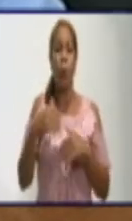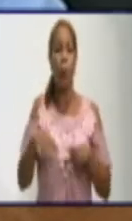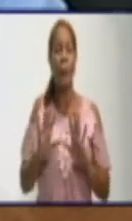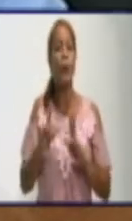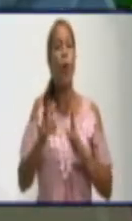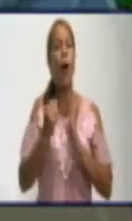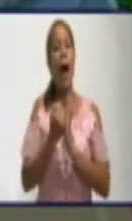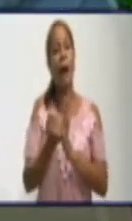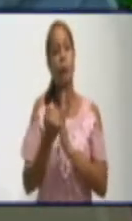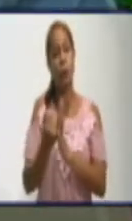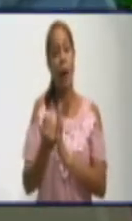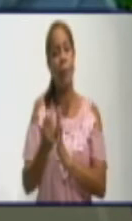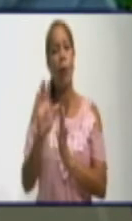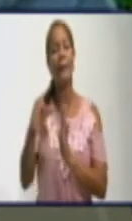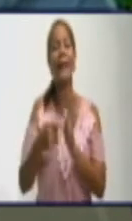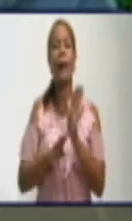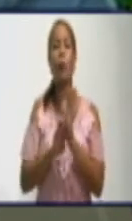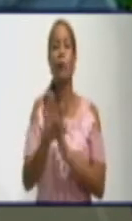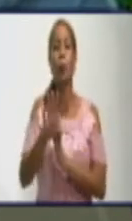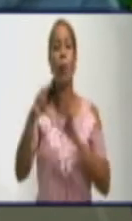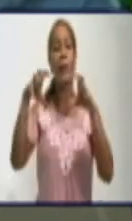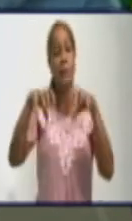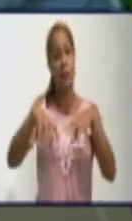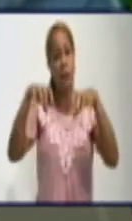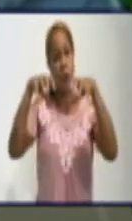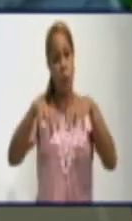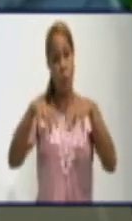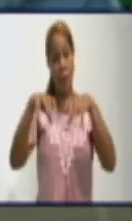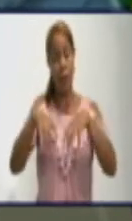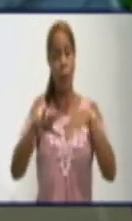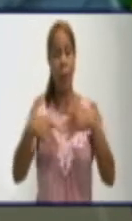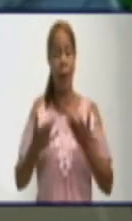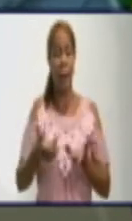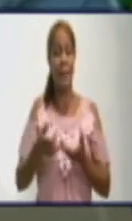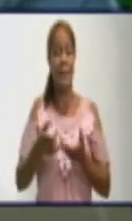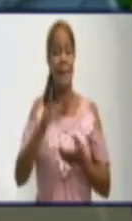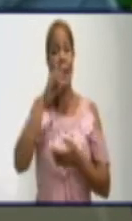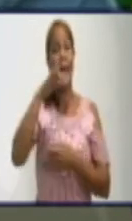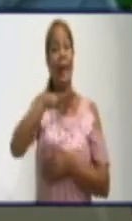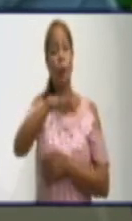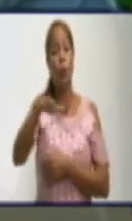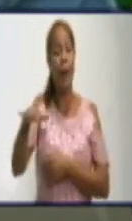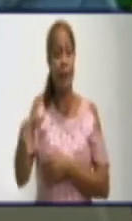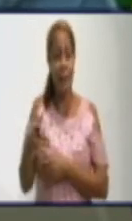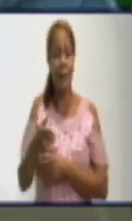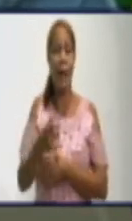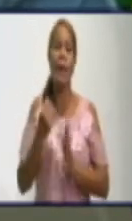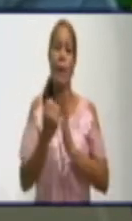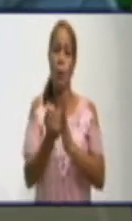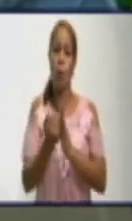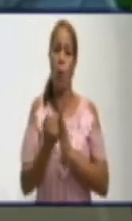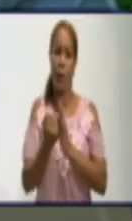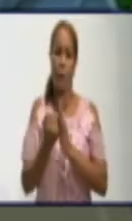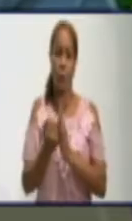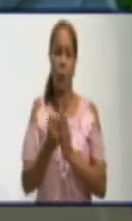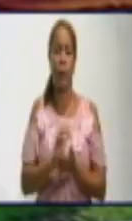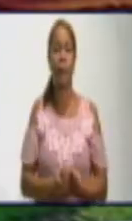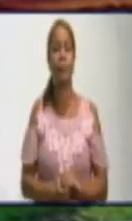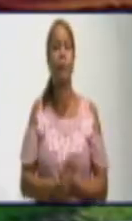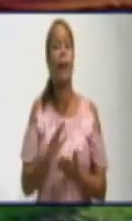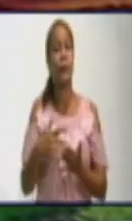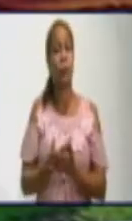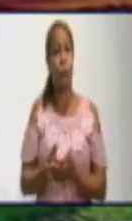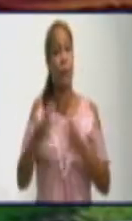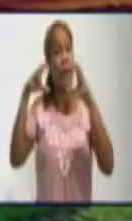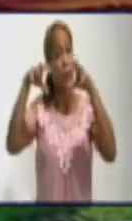continúe lloviendo y que los mantos suban para nosotros poder hacer el bombeo completo. Lluvia que hemos